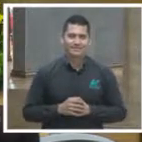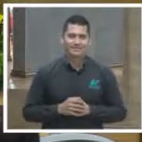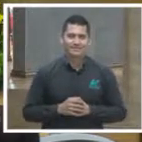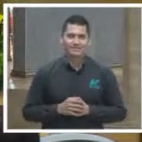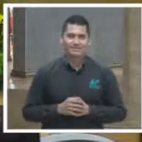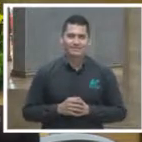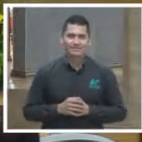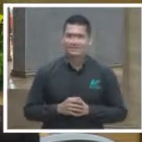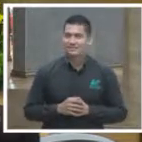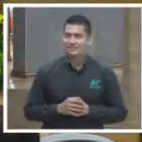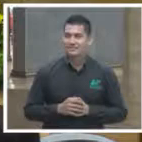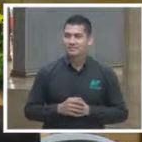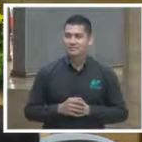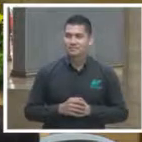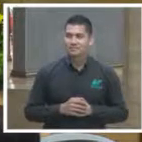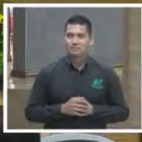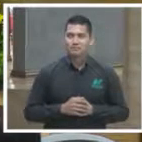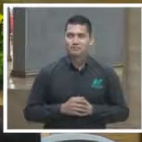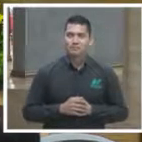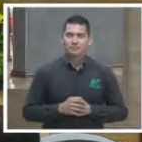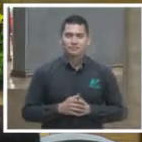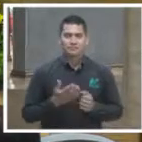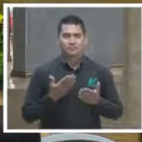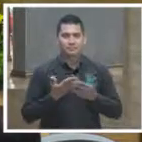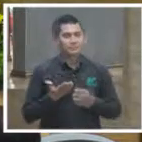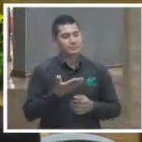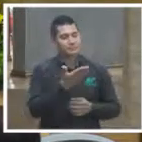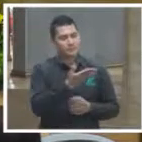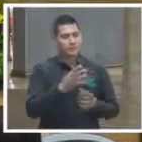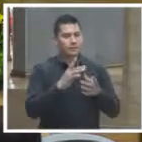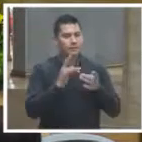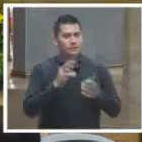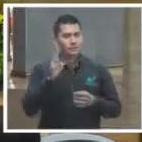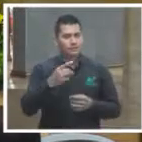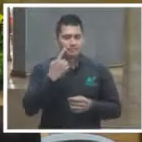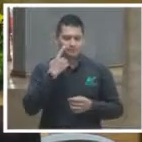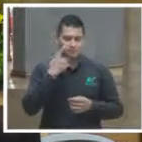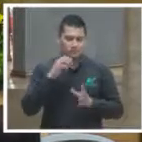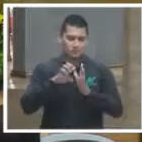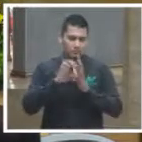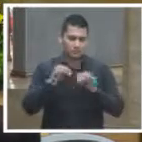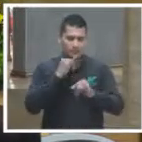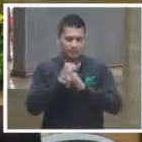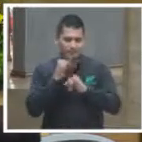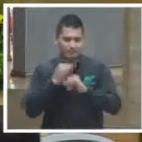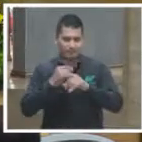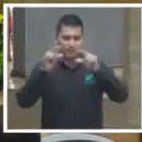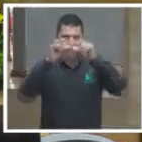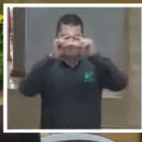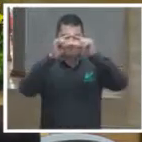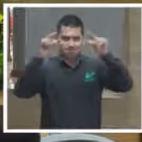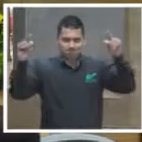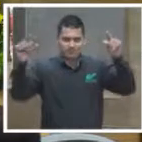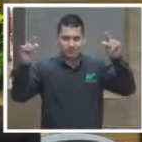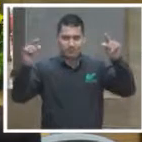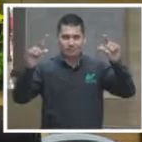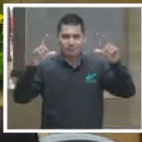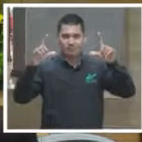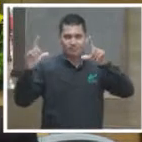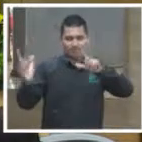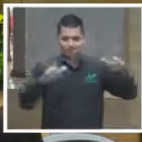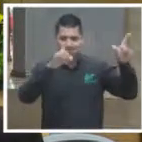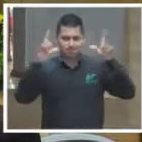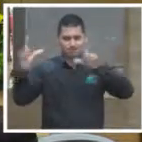doctor Cerdio sí efectivamente todos los portales empezando por la página del tribunal